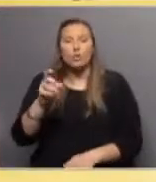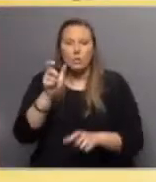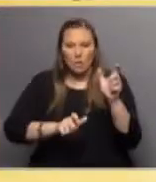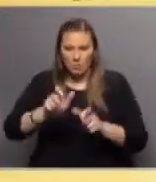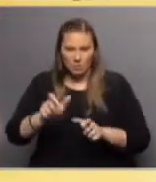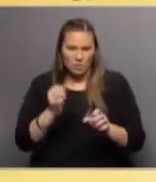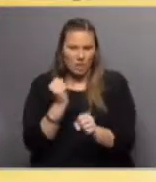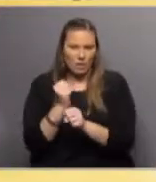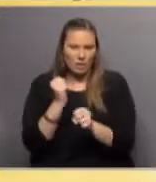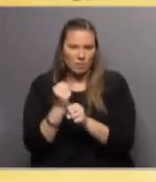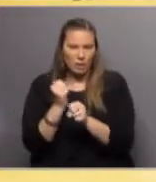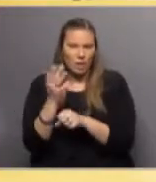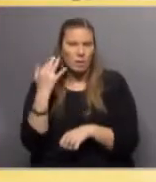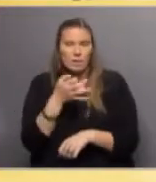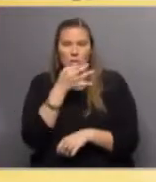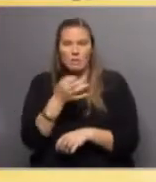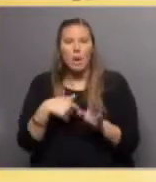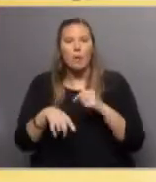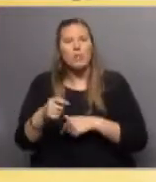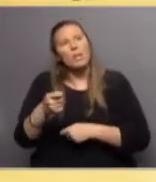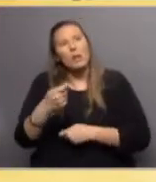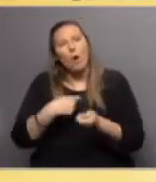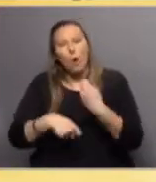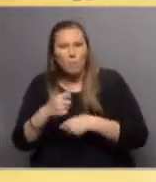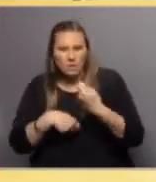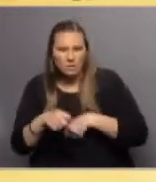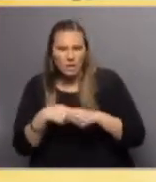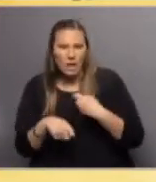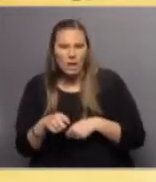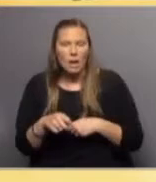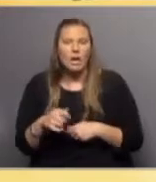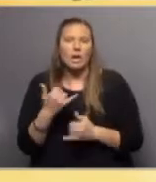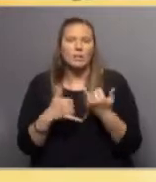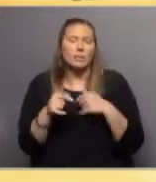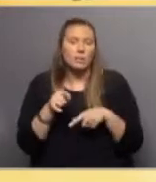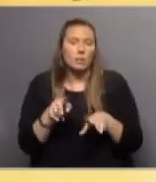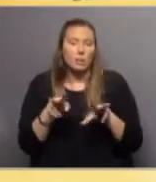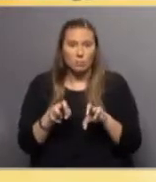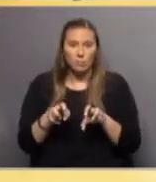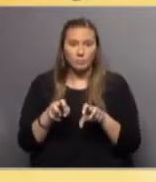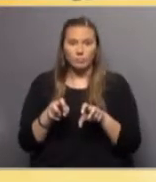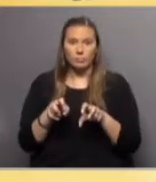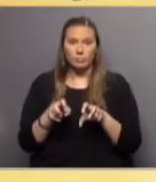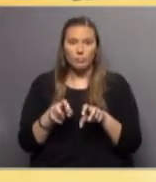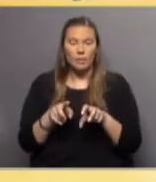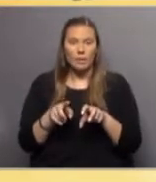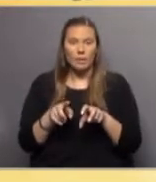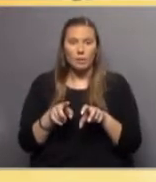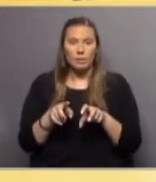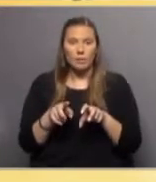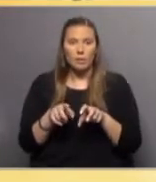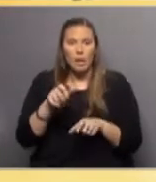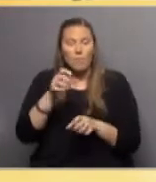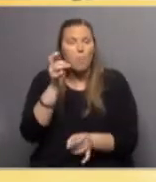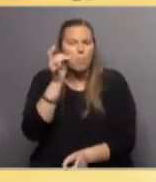como decía Buero, más allá del componente comercial que puede tener este tipo de información, la cantidad de